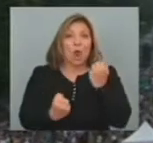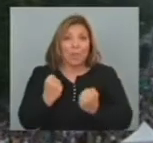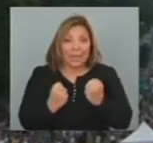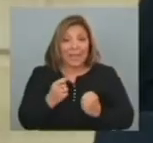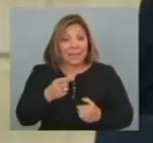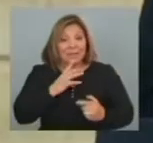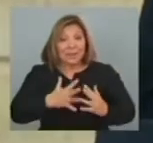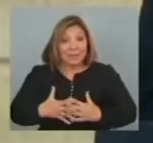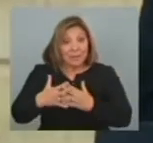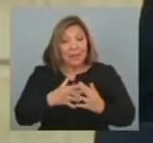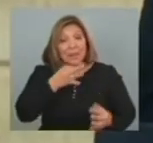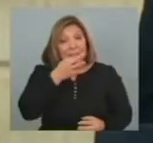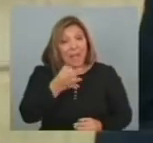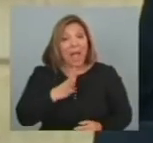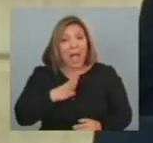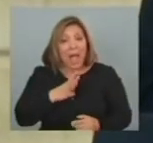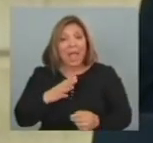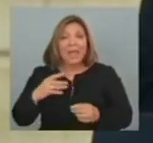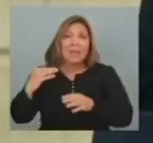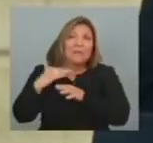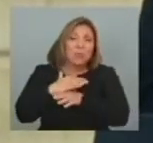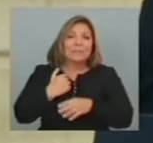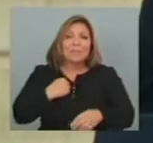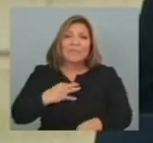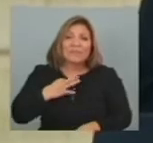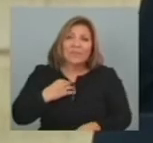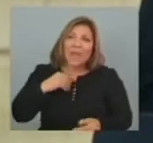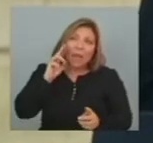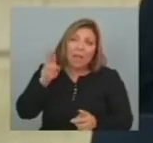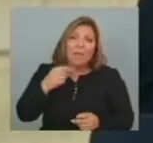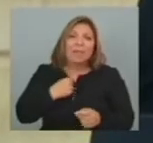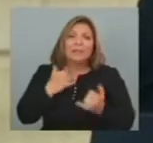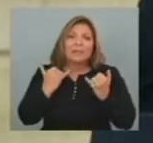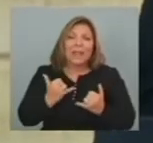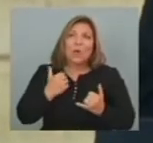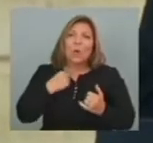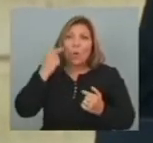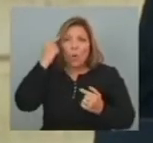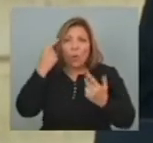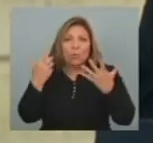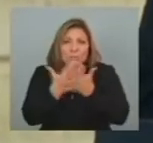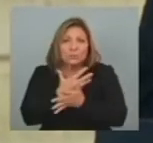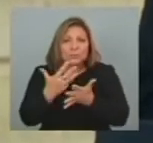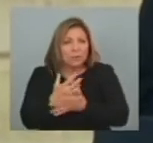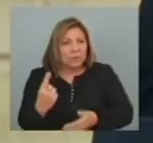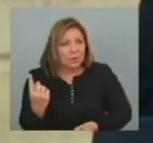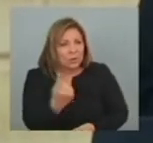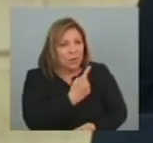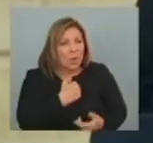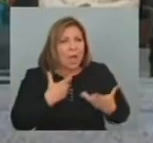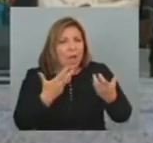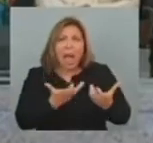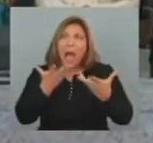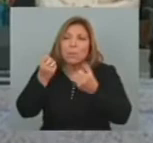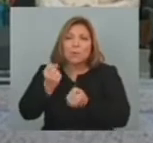Siempre destacó La influencia De Martin Luther King En su vida Y su deuda Con todos aquellos Que se sacrificaron Por el movimiento A